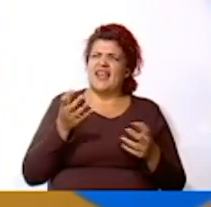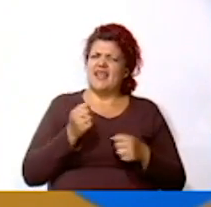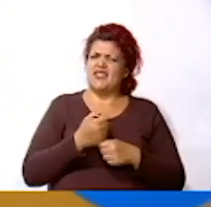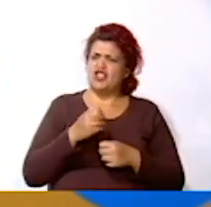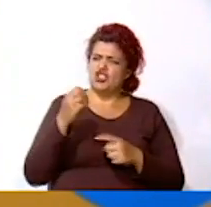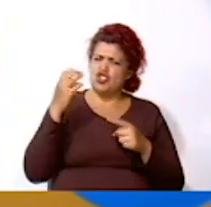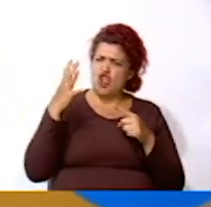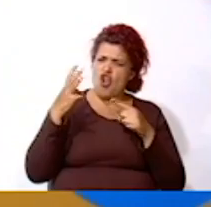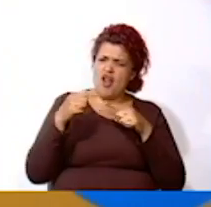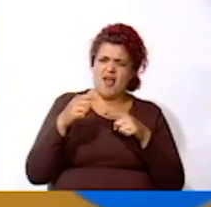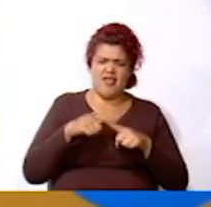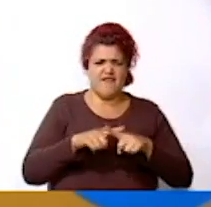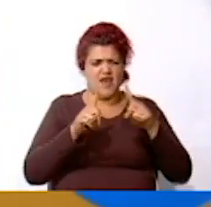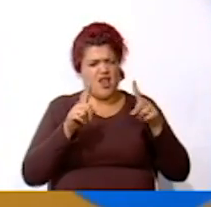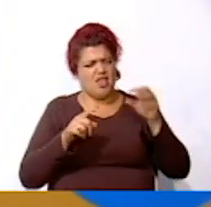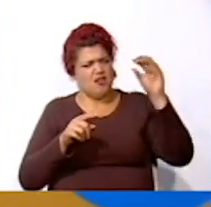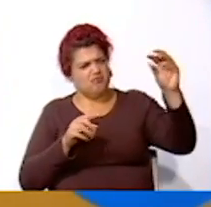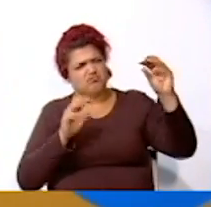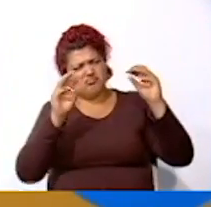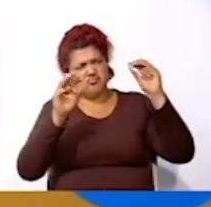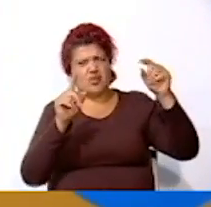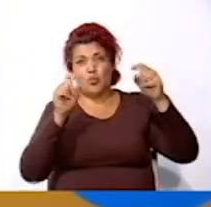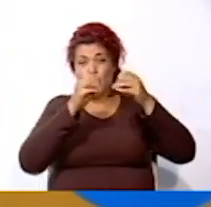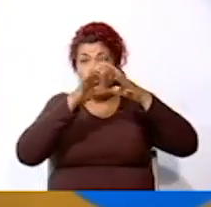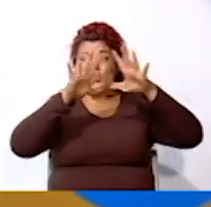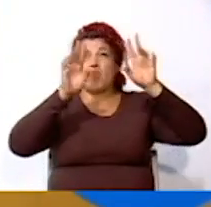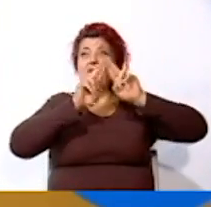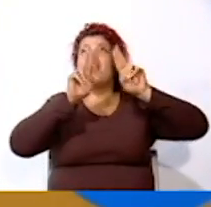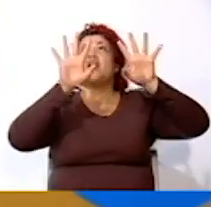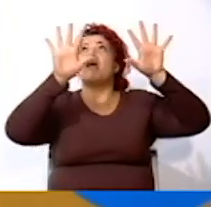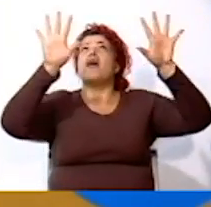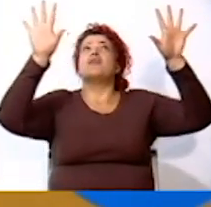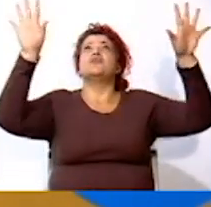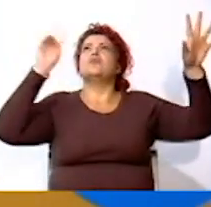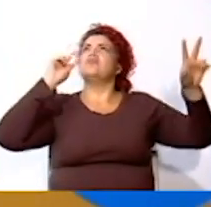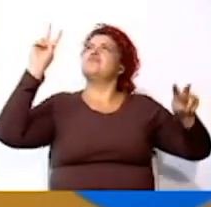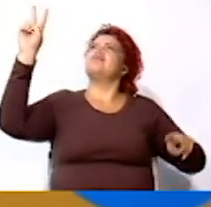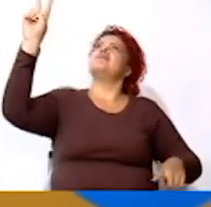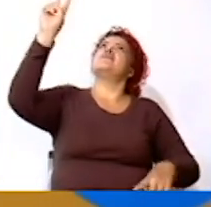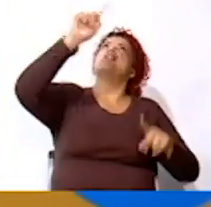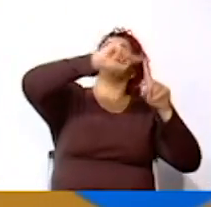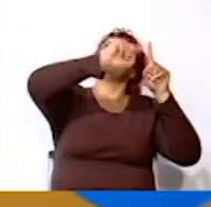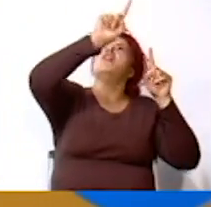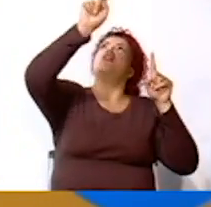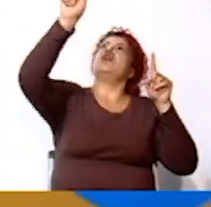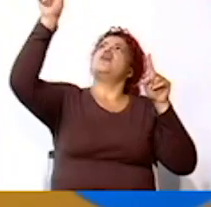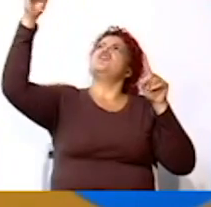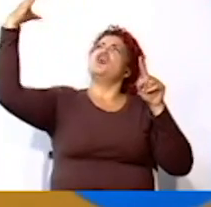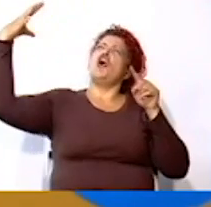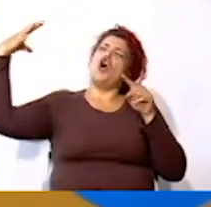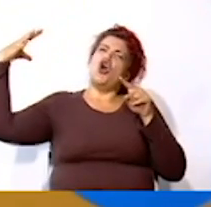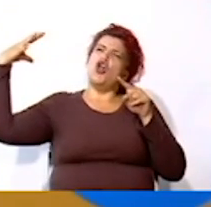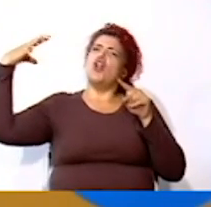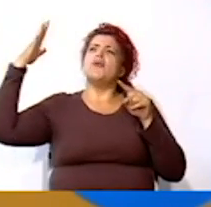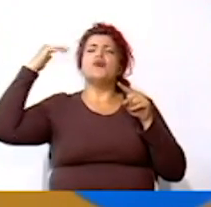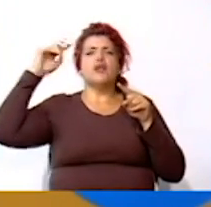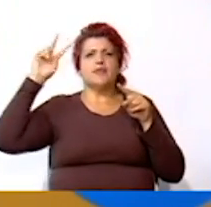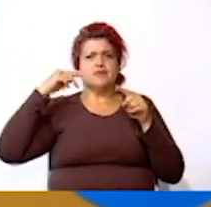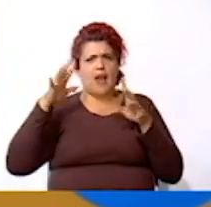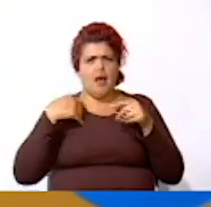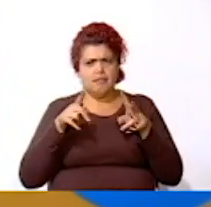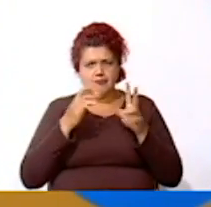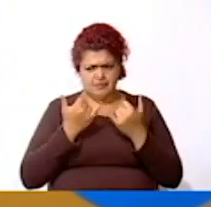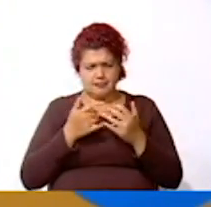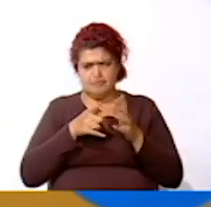los otros cuerpos celestes que vemos en el universo? ¿Qué vemos en el firmamento? ¿Ustedes se han puesto, se han acostado boca